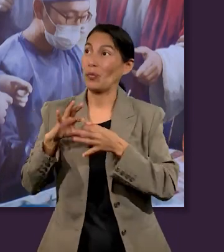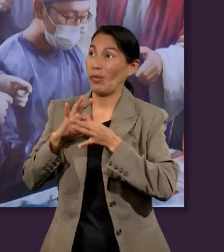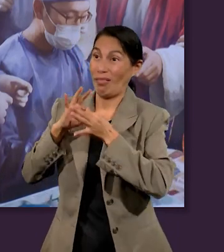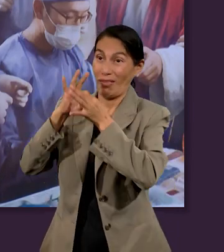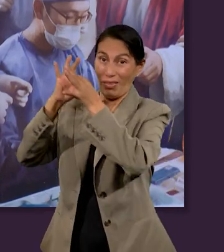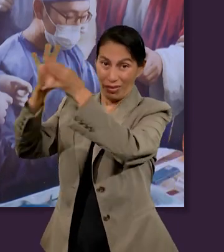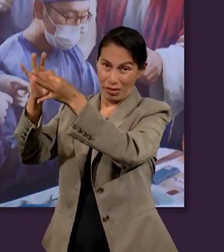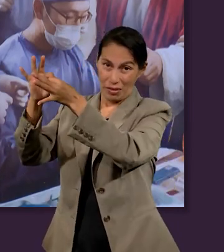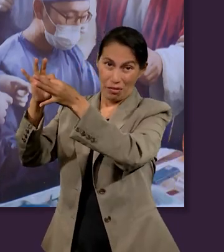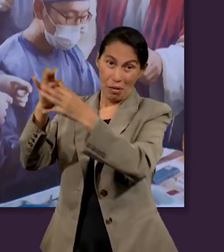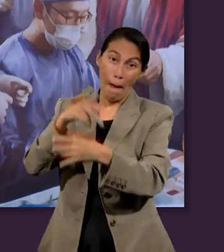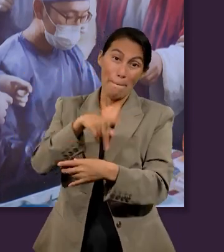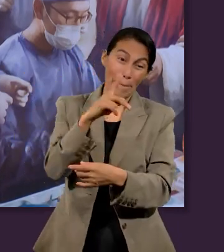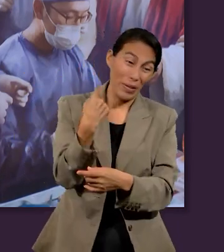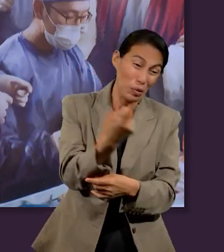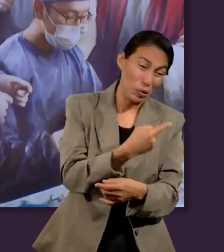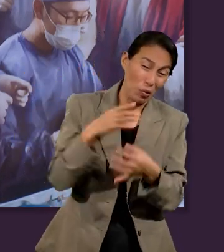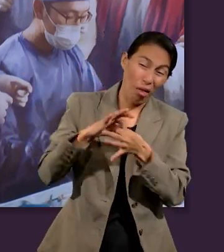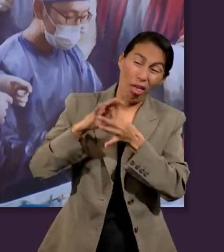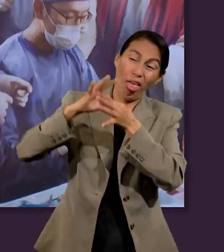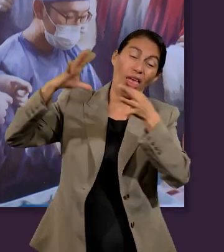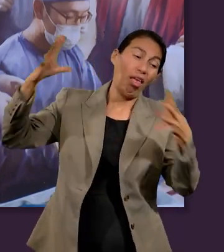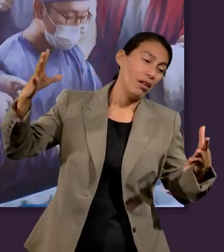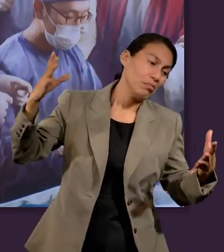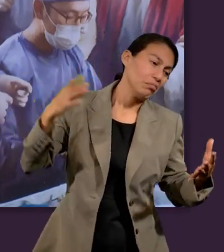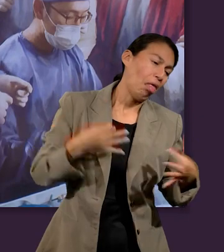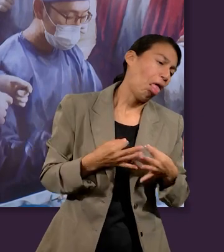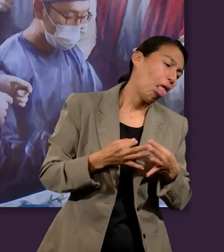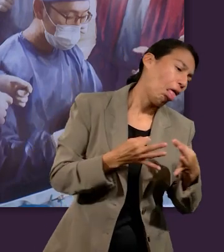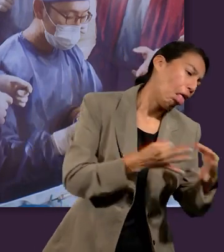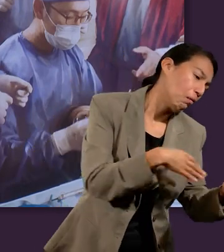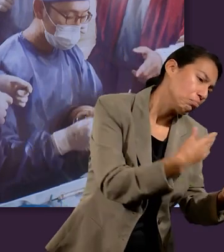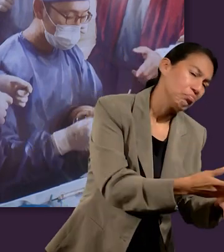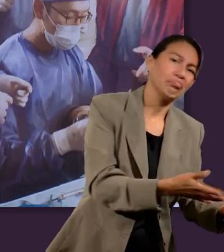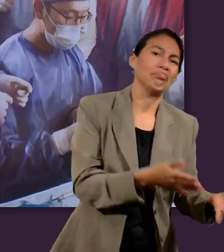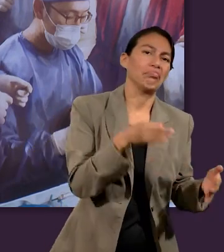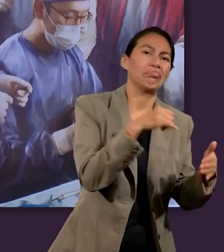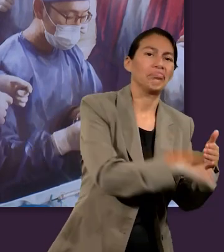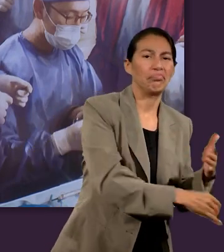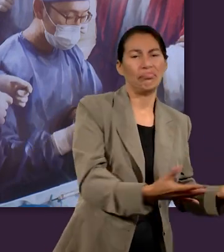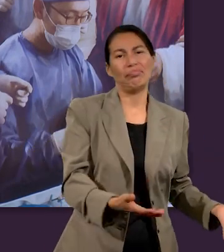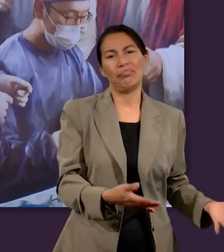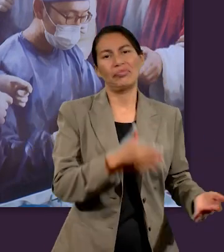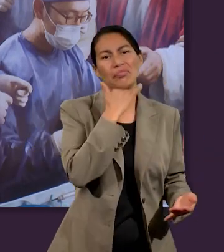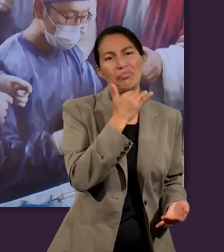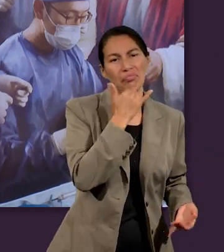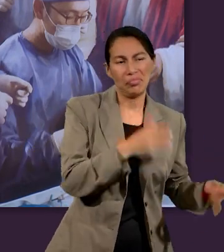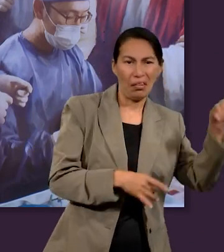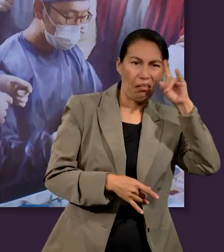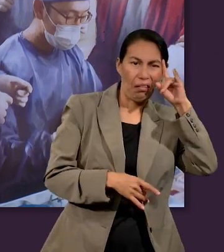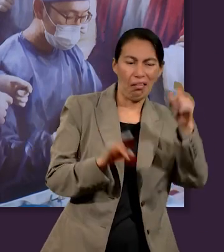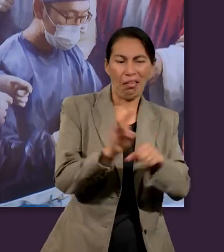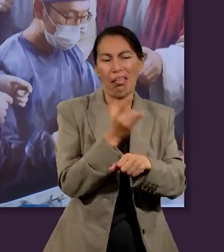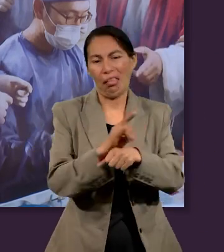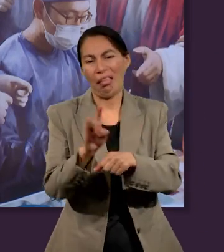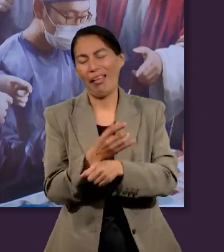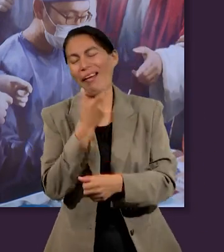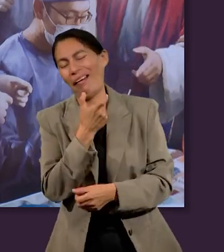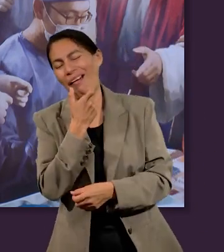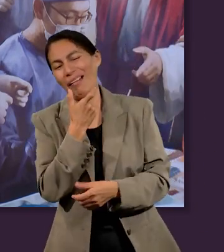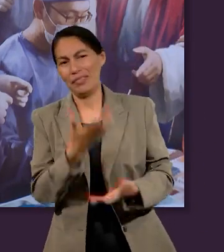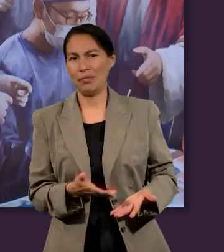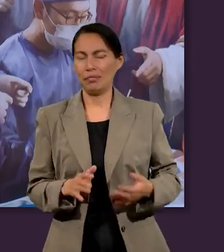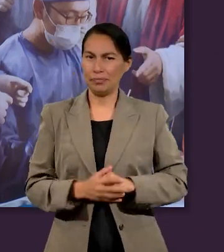emocionalmente con Dios por medio de oración, por medio de las disciplinas espirituales, pero al mismo